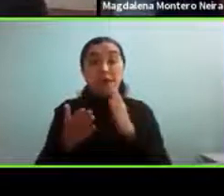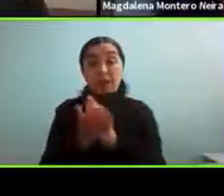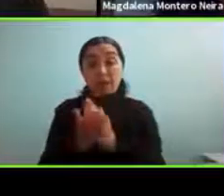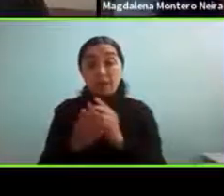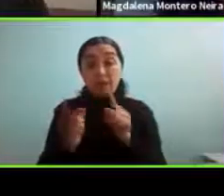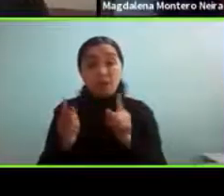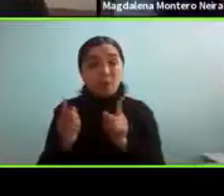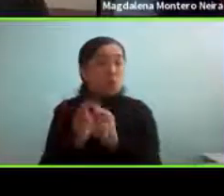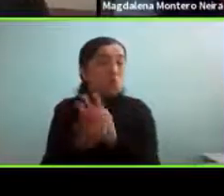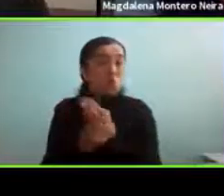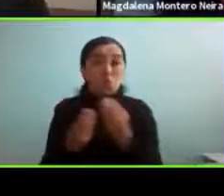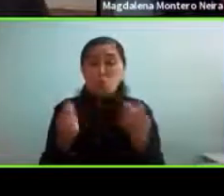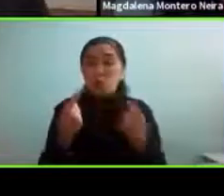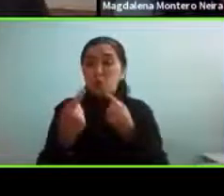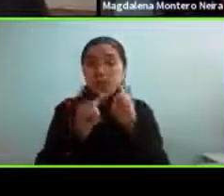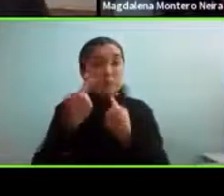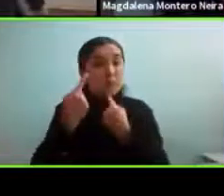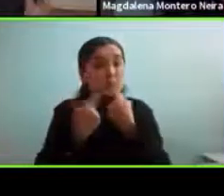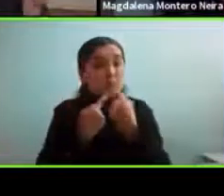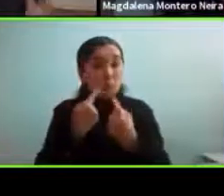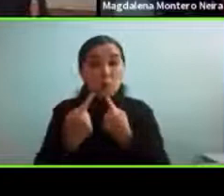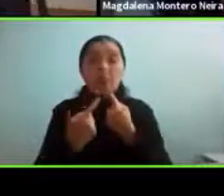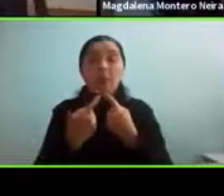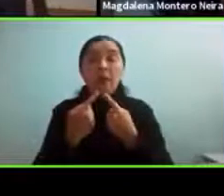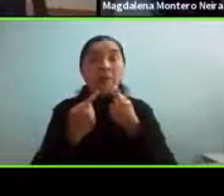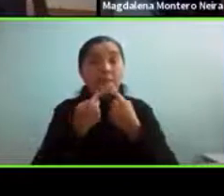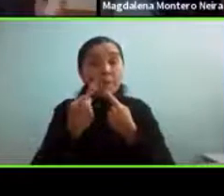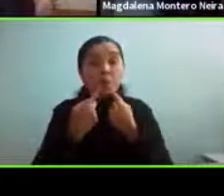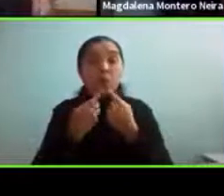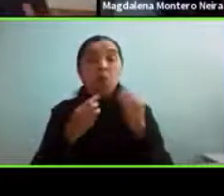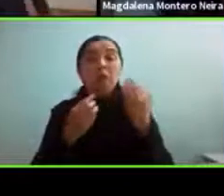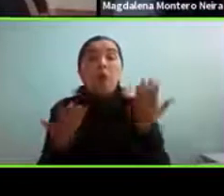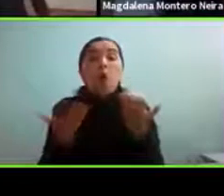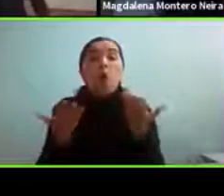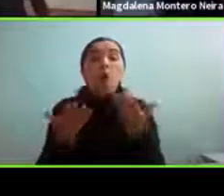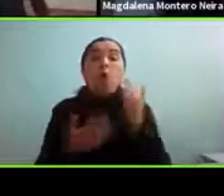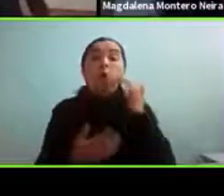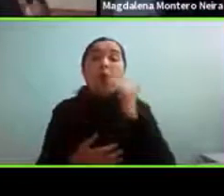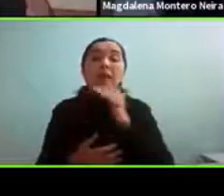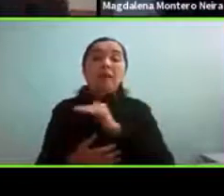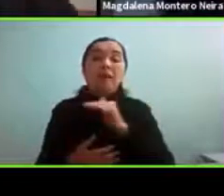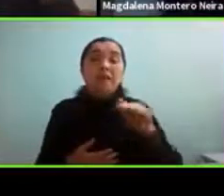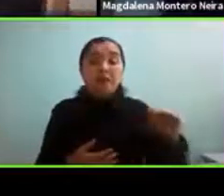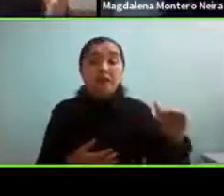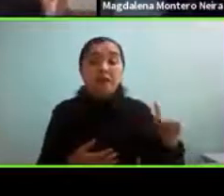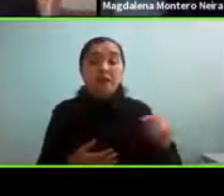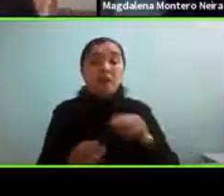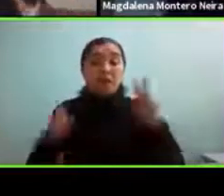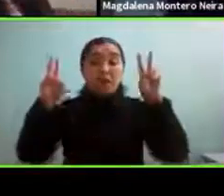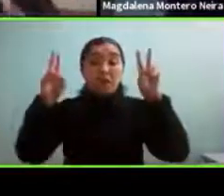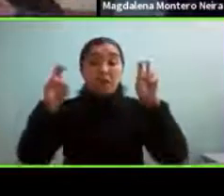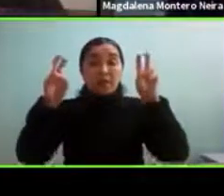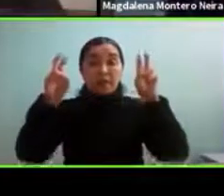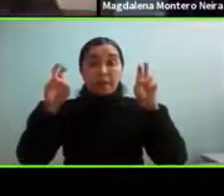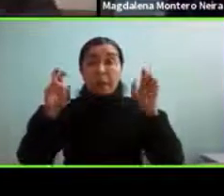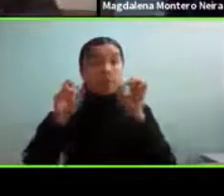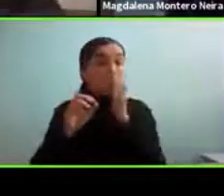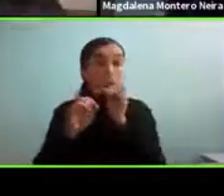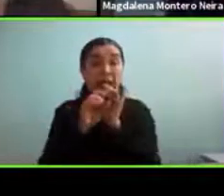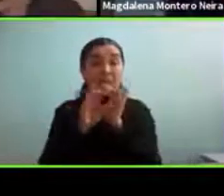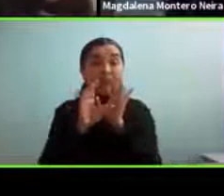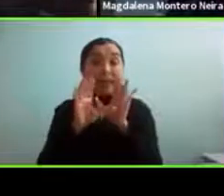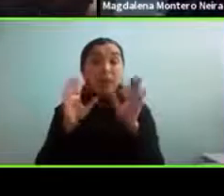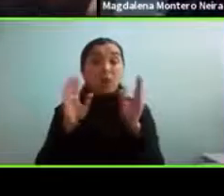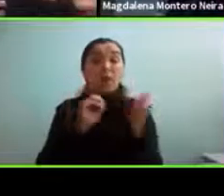preguntas hay varias preguntas con respecto a cómo es la infancia yo creo que hay un gran tema que no tenemos muy claro todavía cómo es la